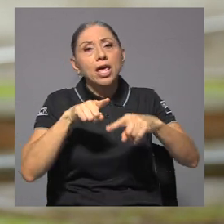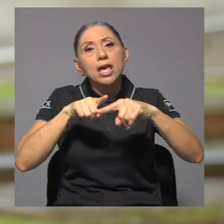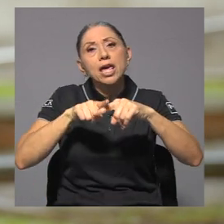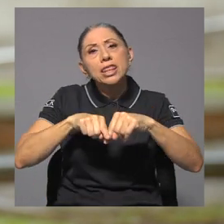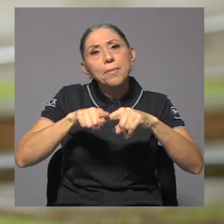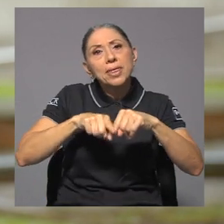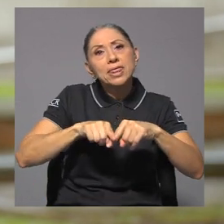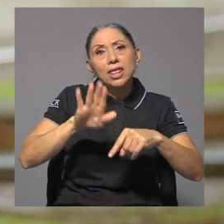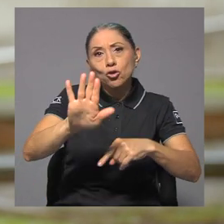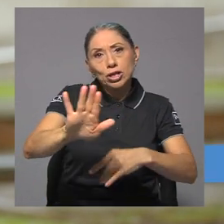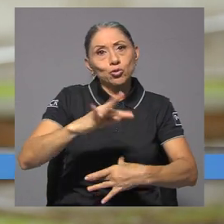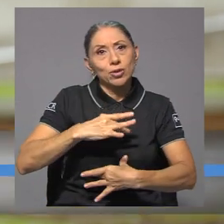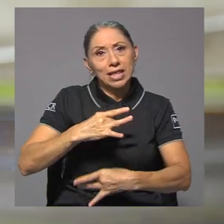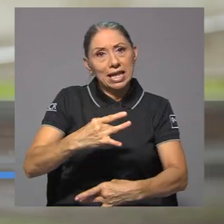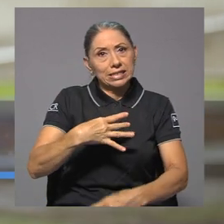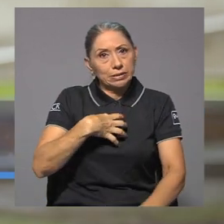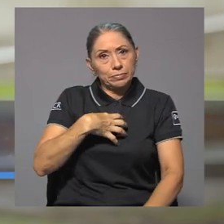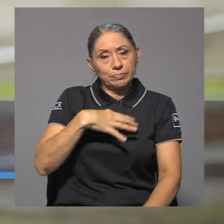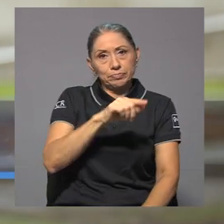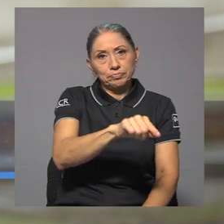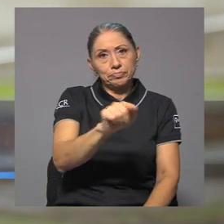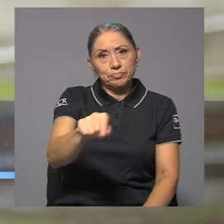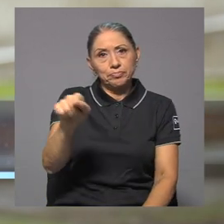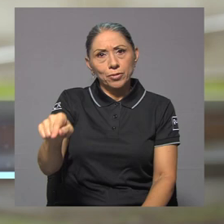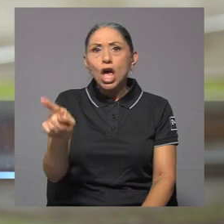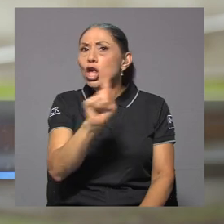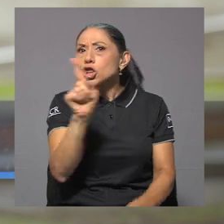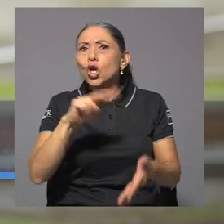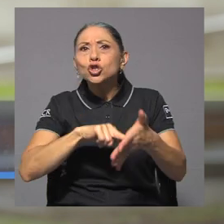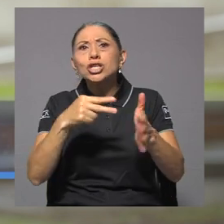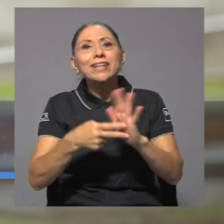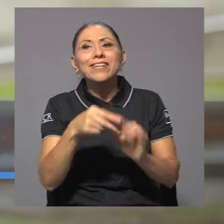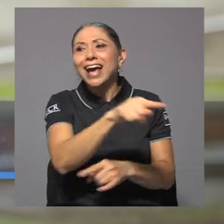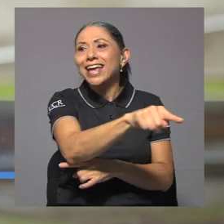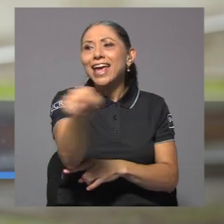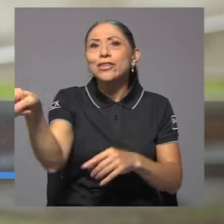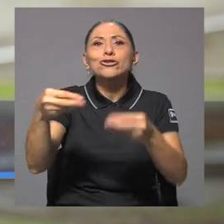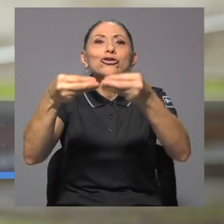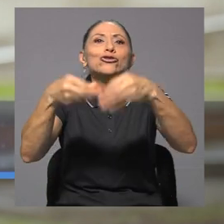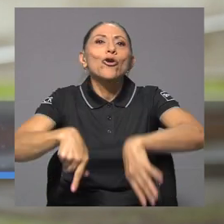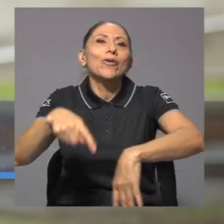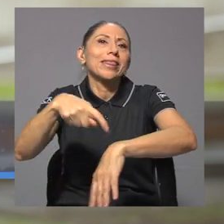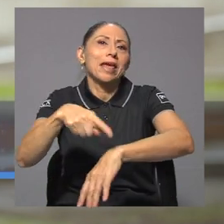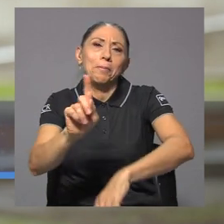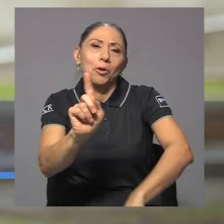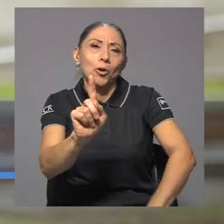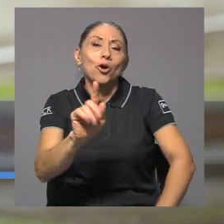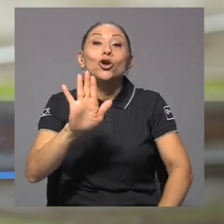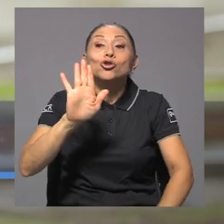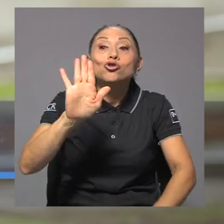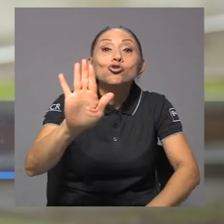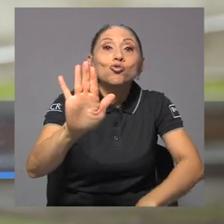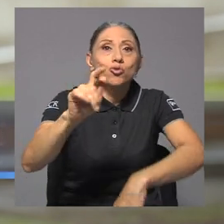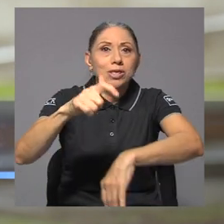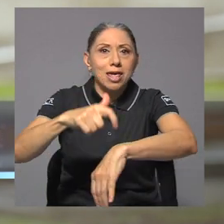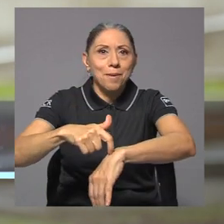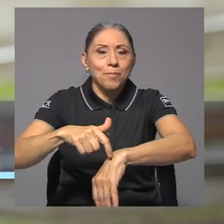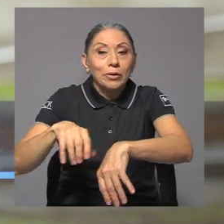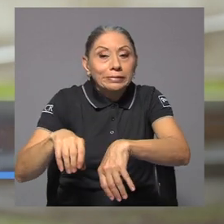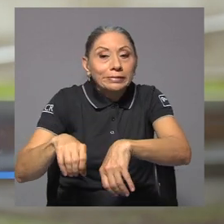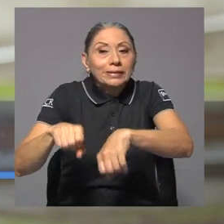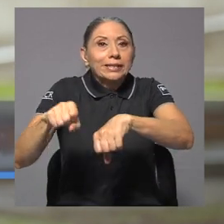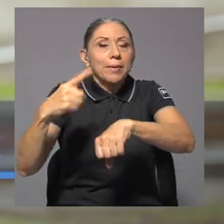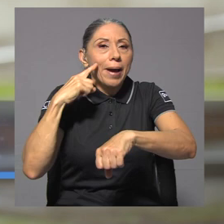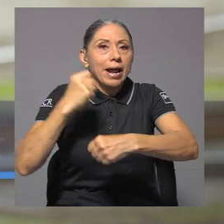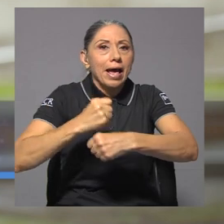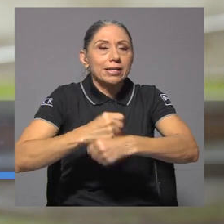y dependiendo, digamos, de su interés, ¿verdad? Y entonces, no es que a ellos les sobre el tiempo, sino que de su tiempo sacan un espacio